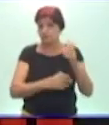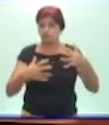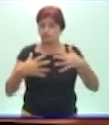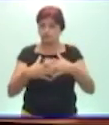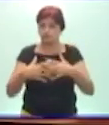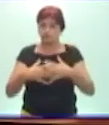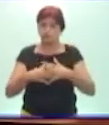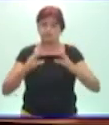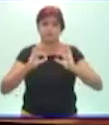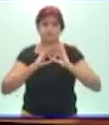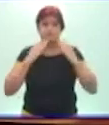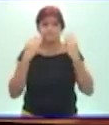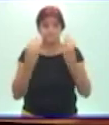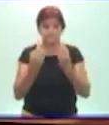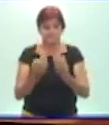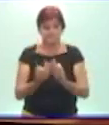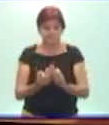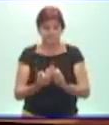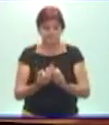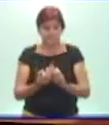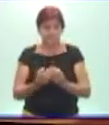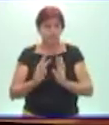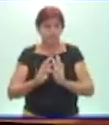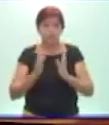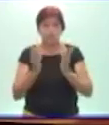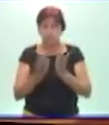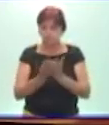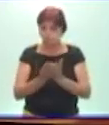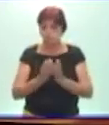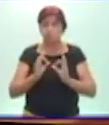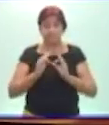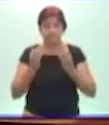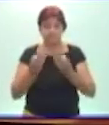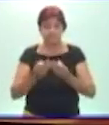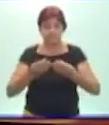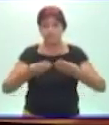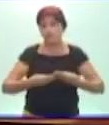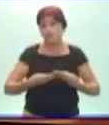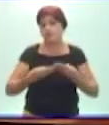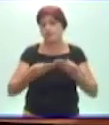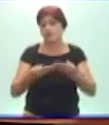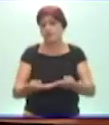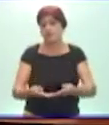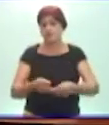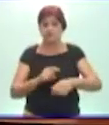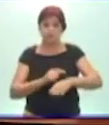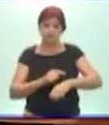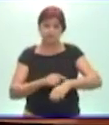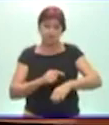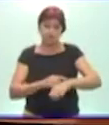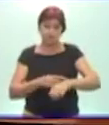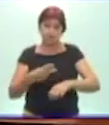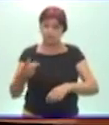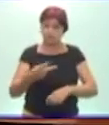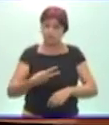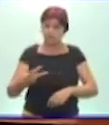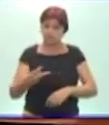y la familia, también los miembros de la familia han podido dedicarse mayor tiempo unos a los otros.